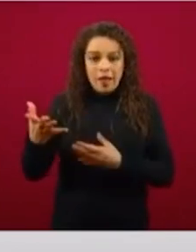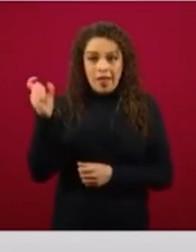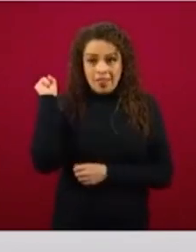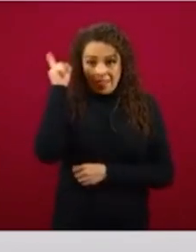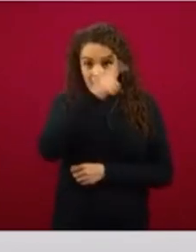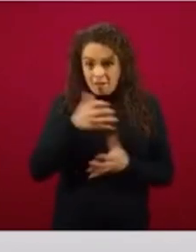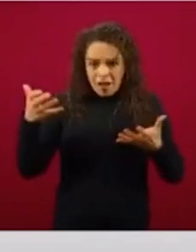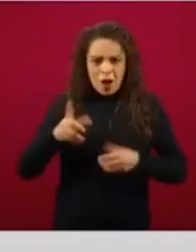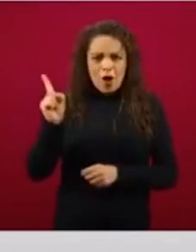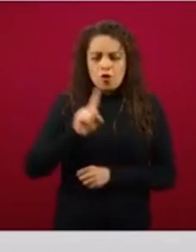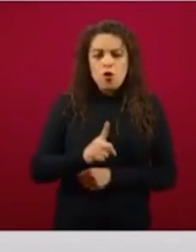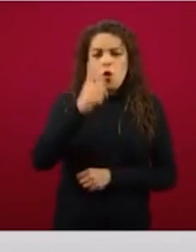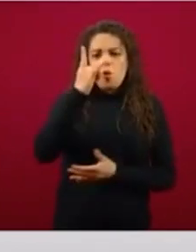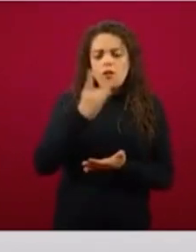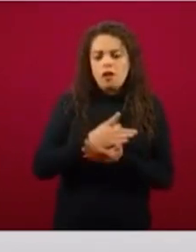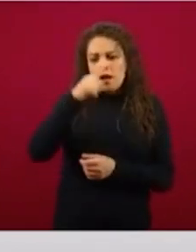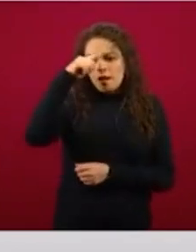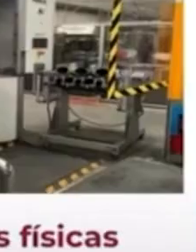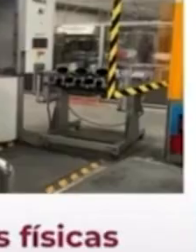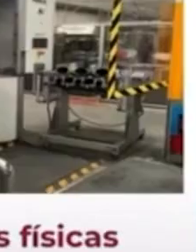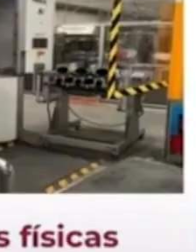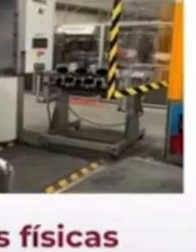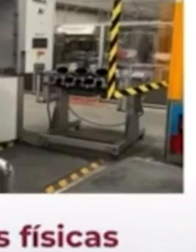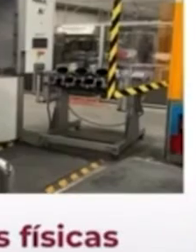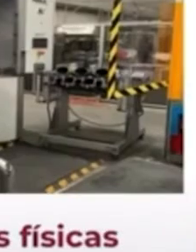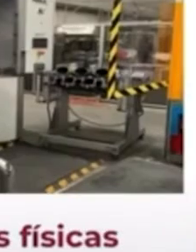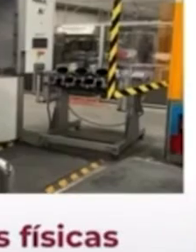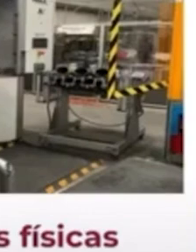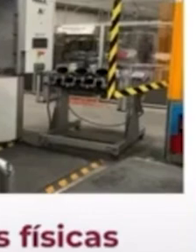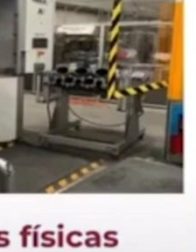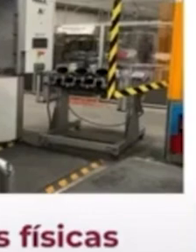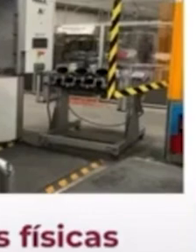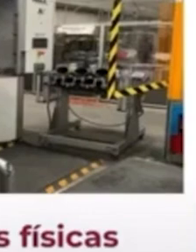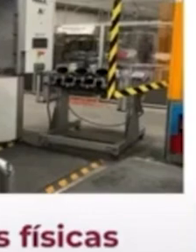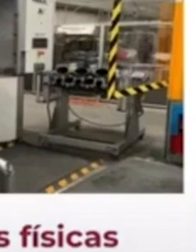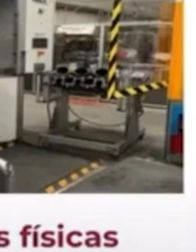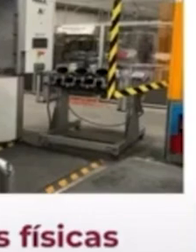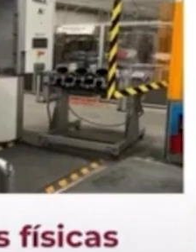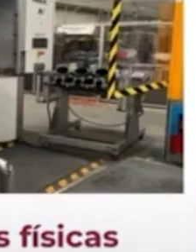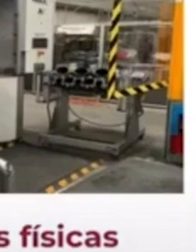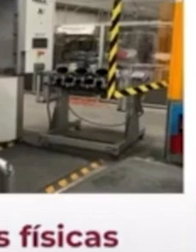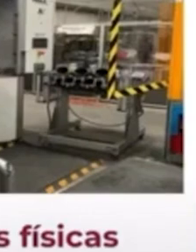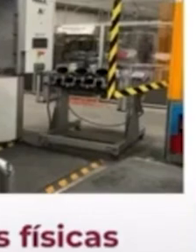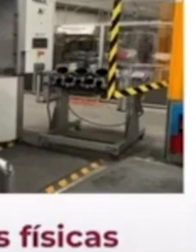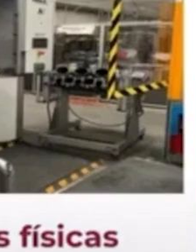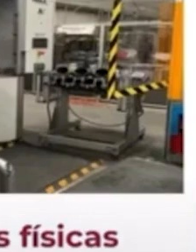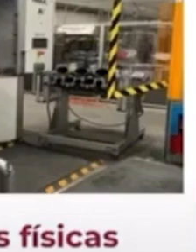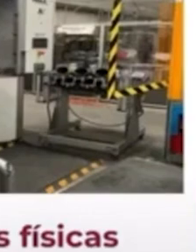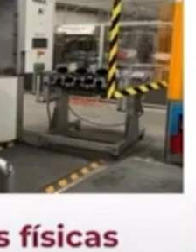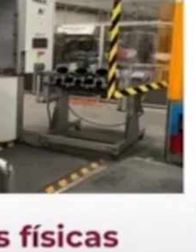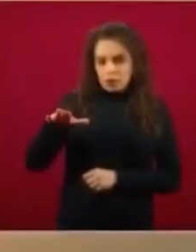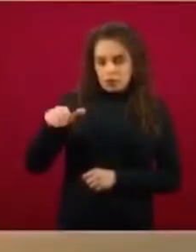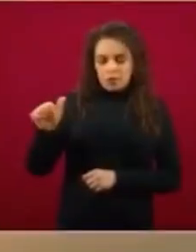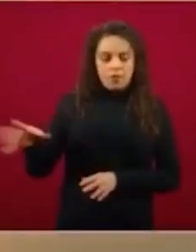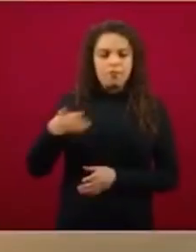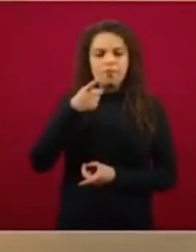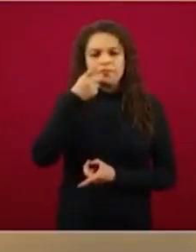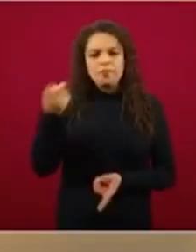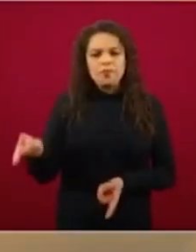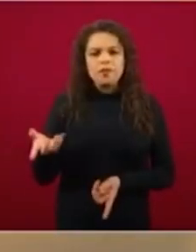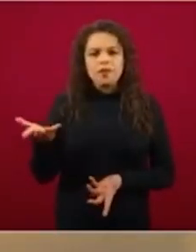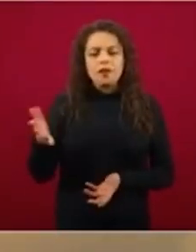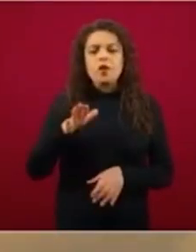para lograr la sana distancia. ¿Cuáles son los equipos fundamentales? Los cubrebocas y también la